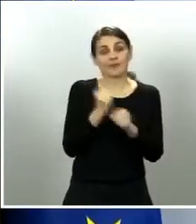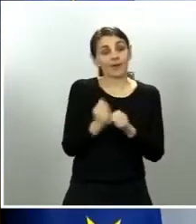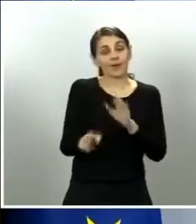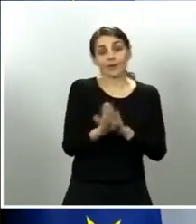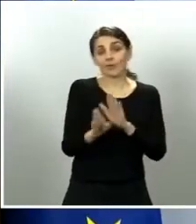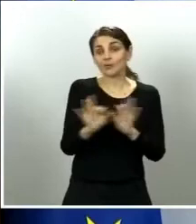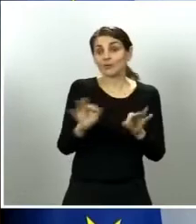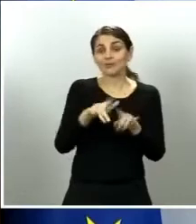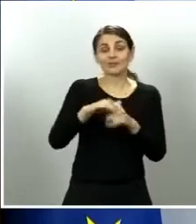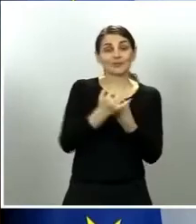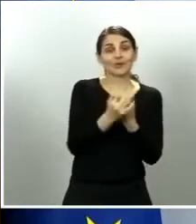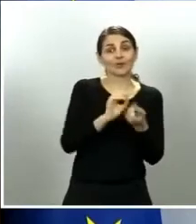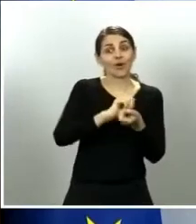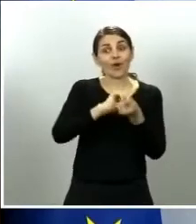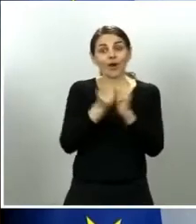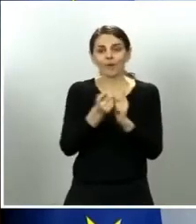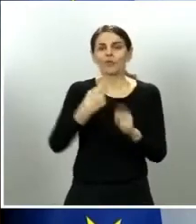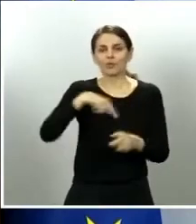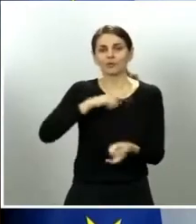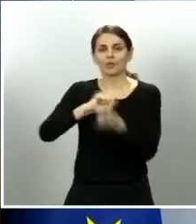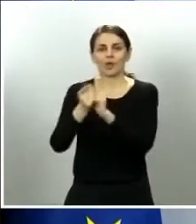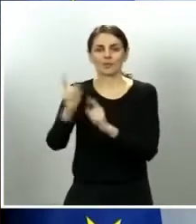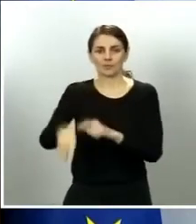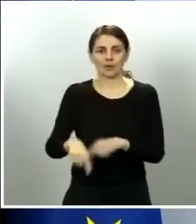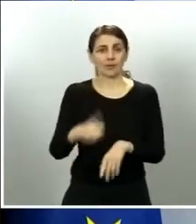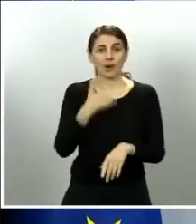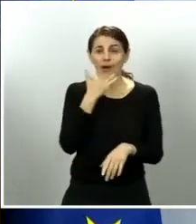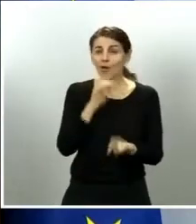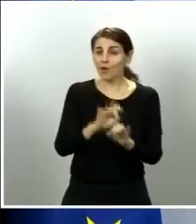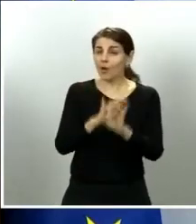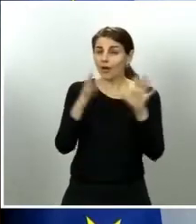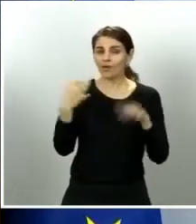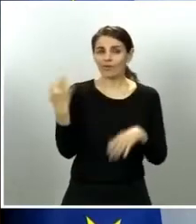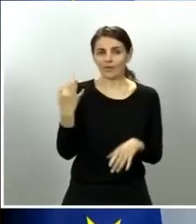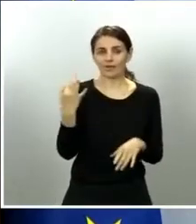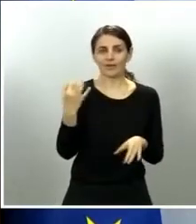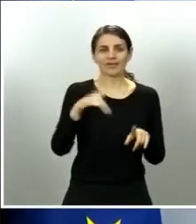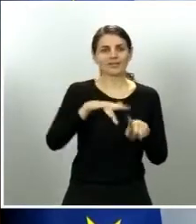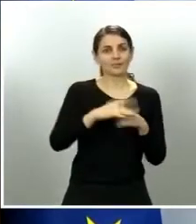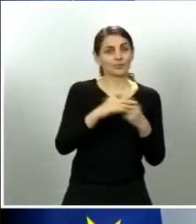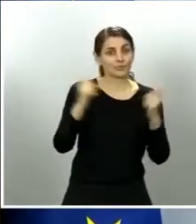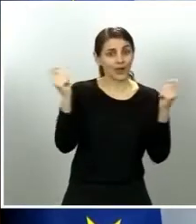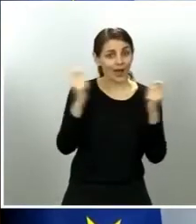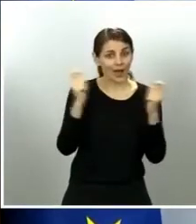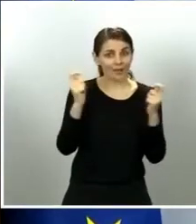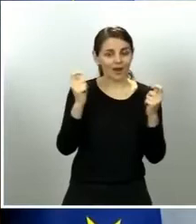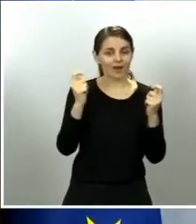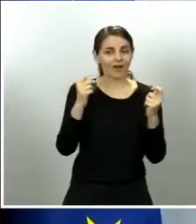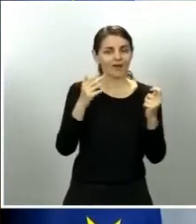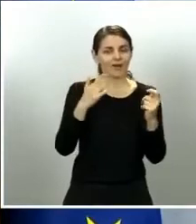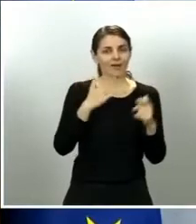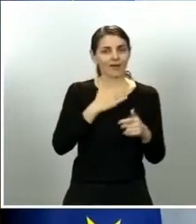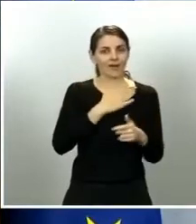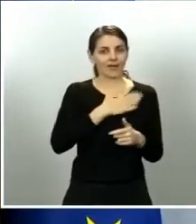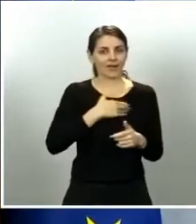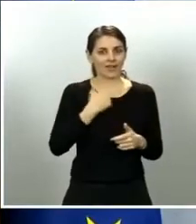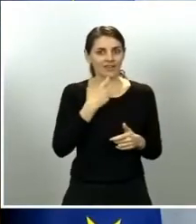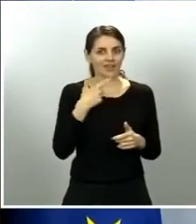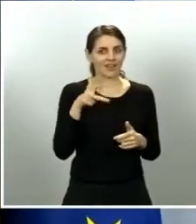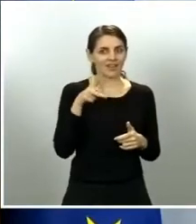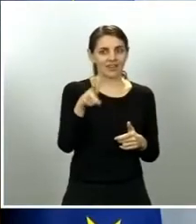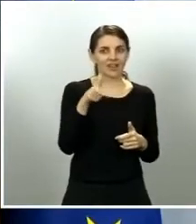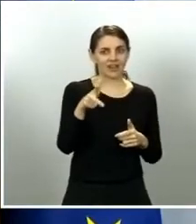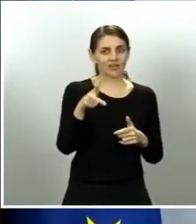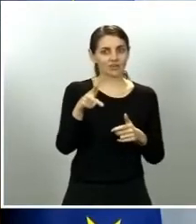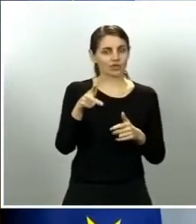una cosa tiene que quedar muy clara el estado de alarma no implica restricción y suspensión de derechos todos los